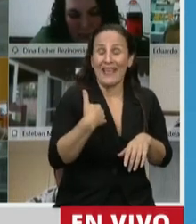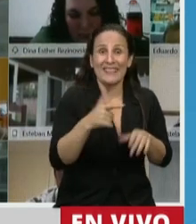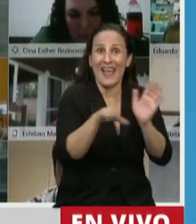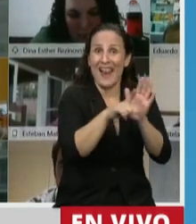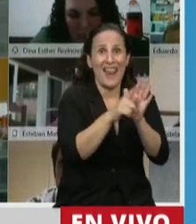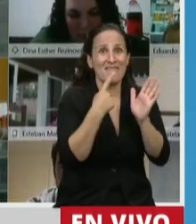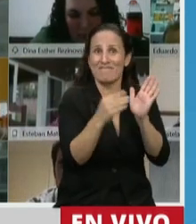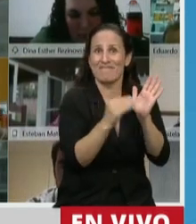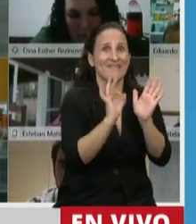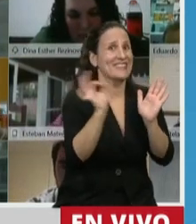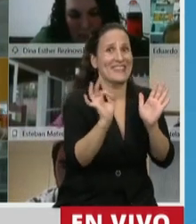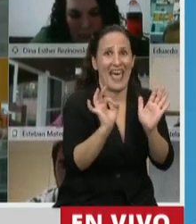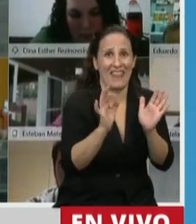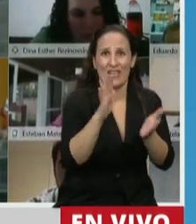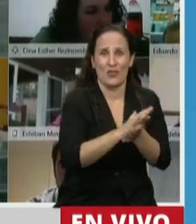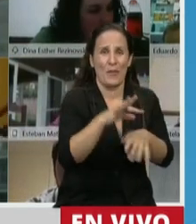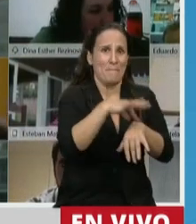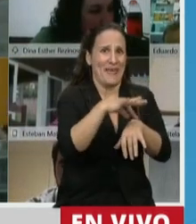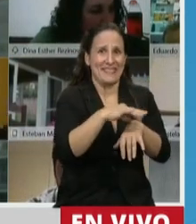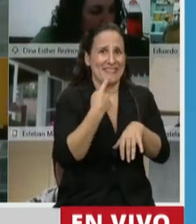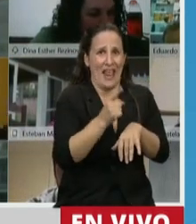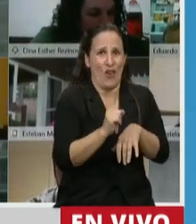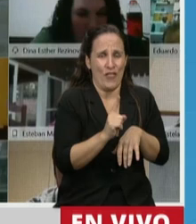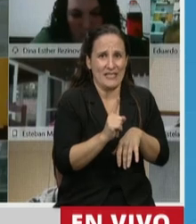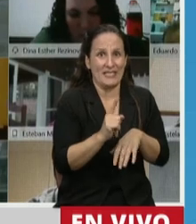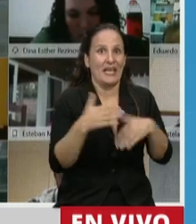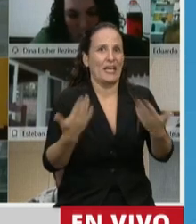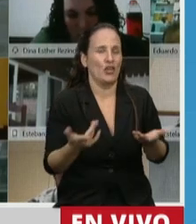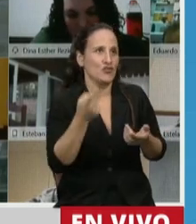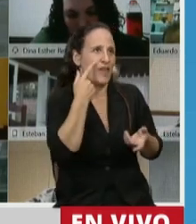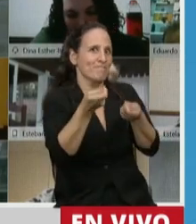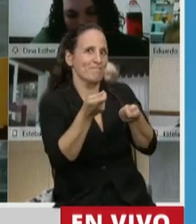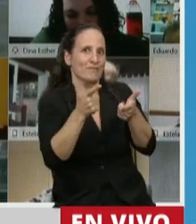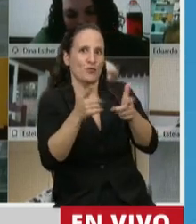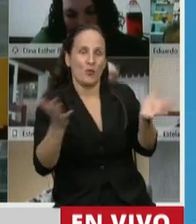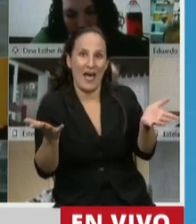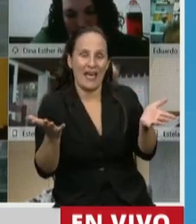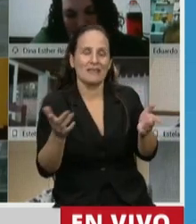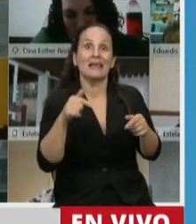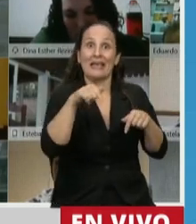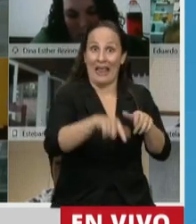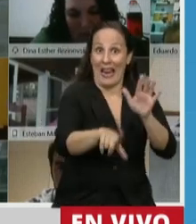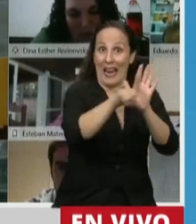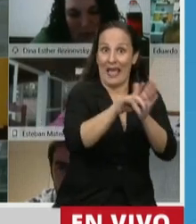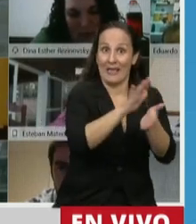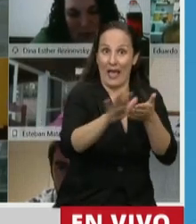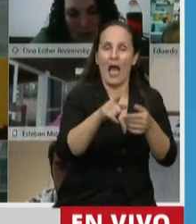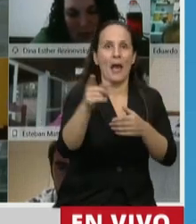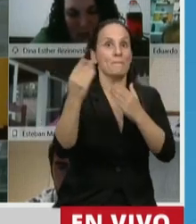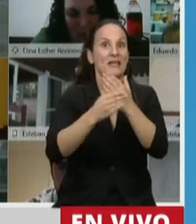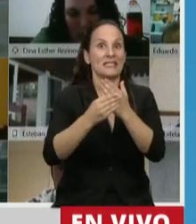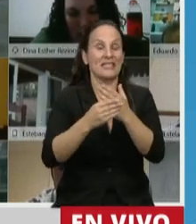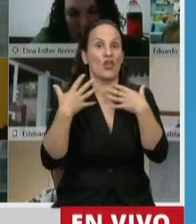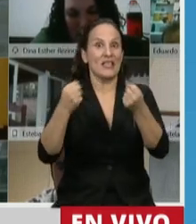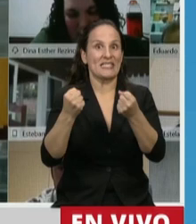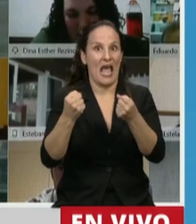en la ley de ejercicio de la medicina y tampoco por lo tanto era regulada. Esta ley lo que viene a hacer es exigirle a los ministerios de